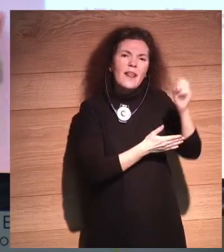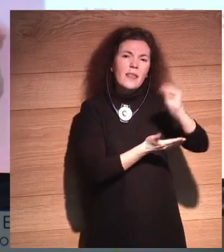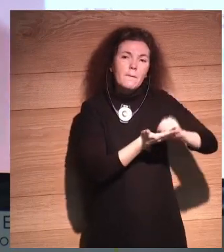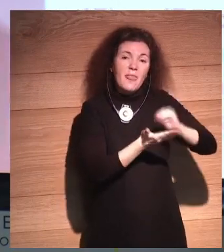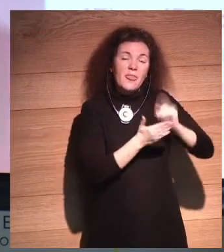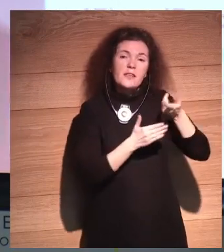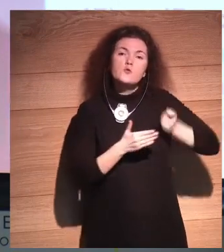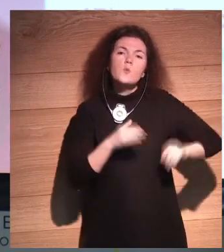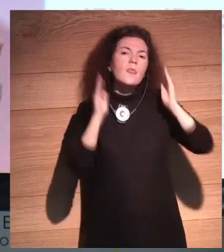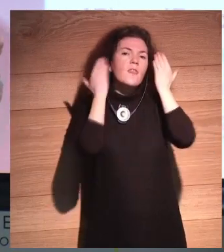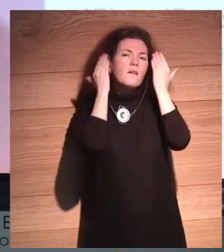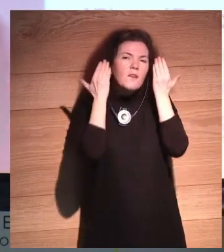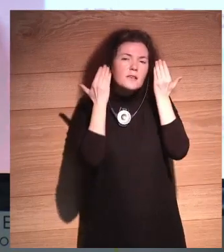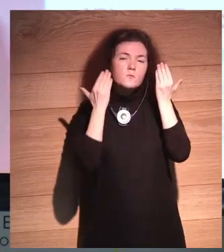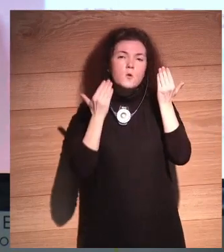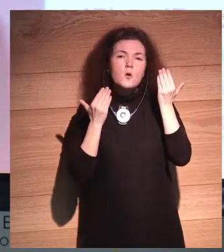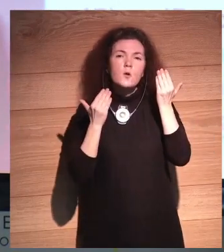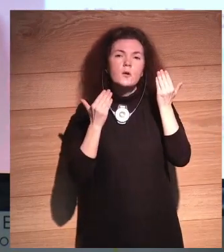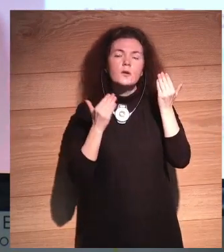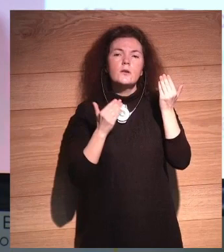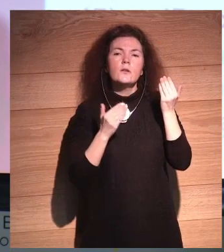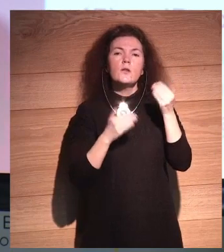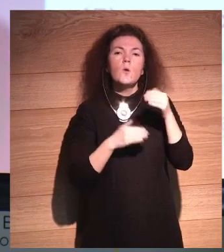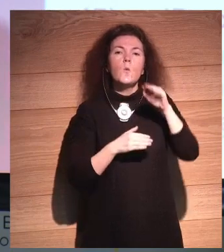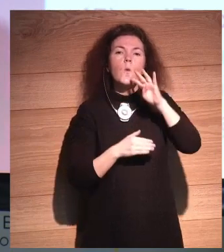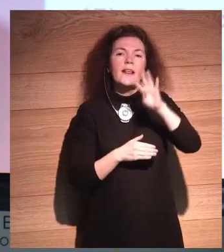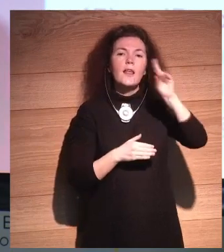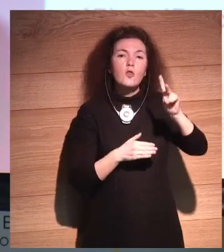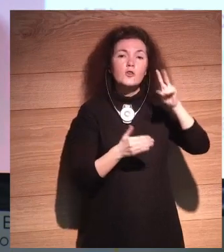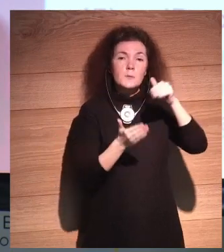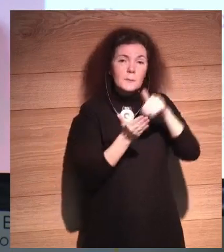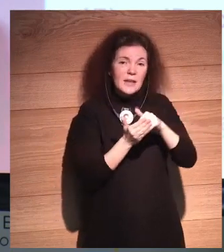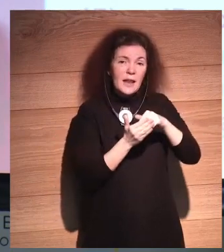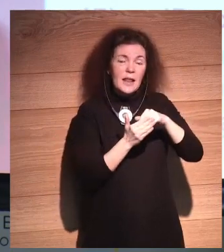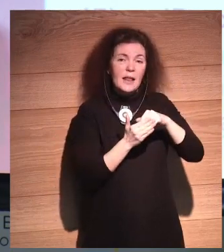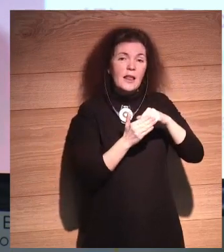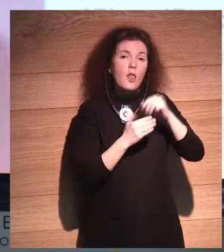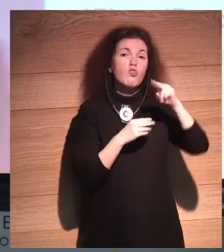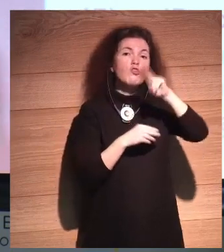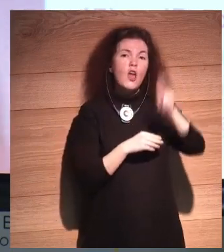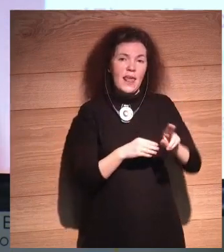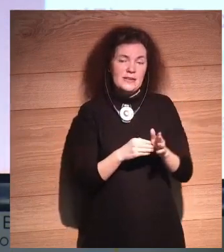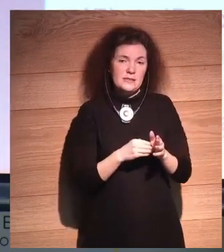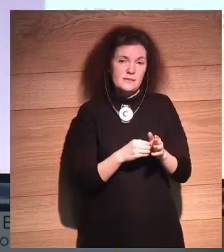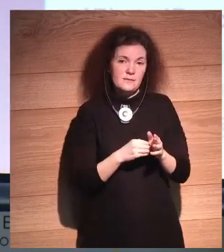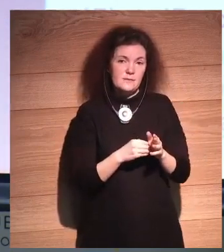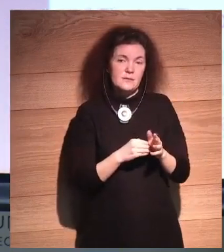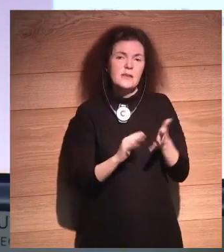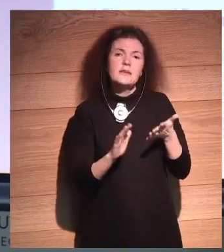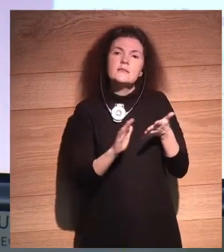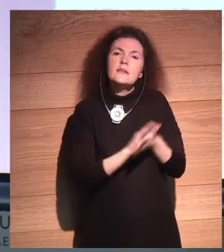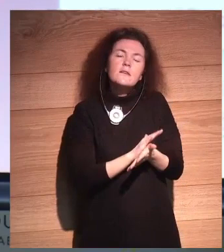salario de Facebook, media, son 42.000 dólares. Es decir,